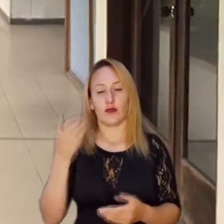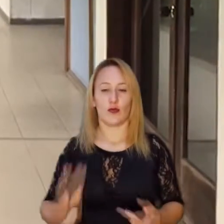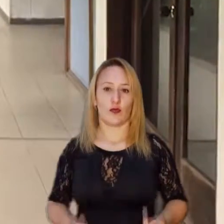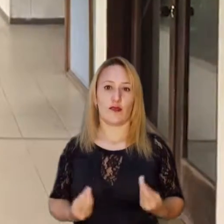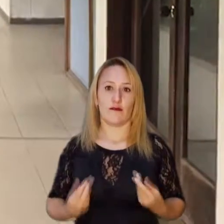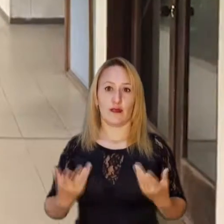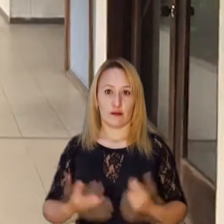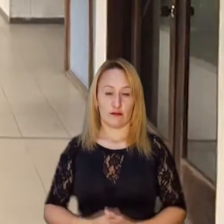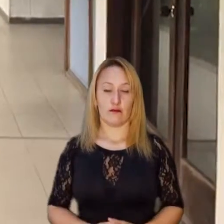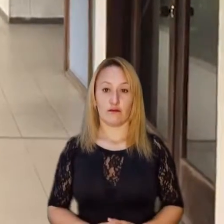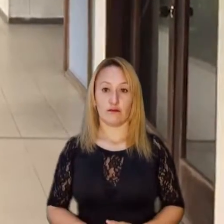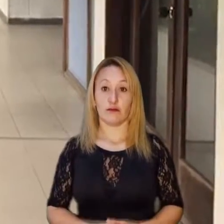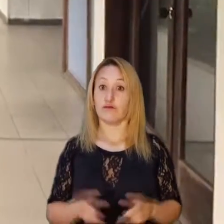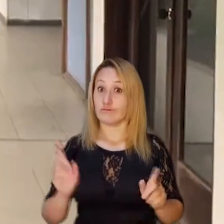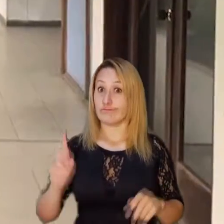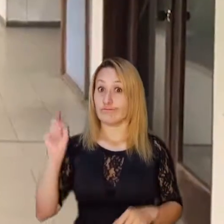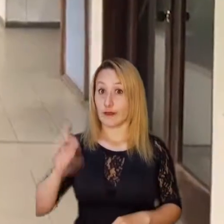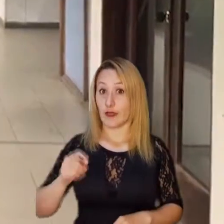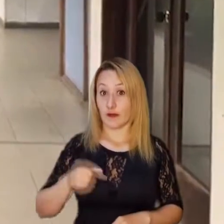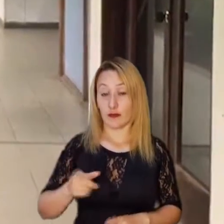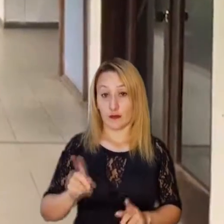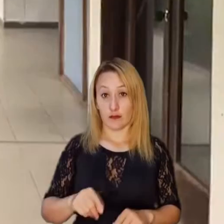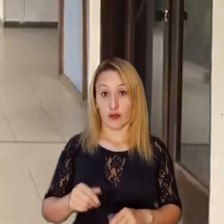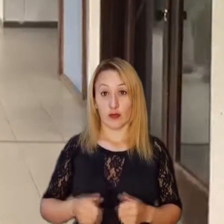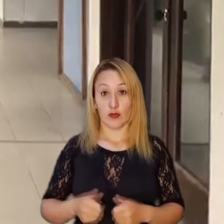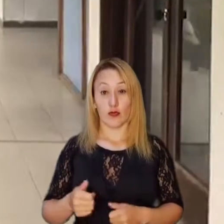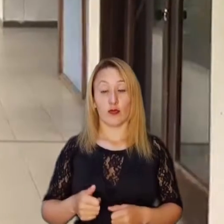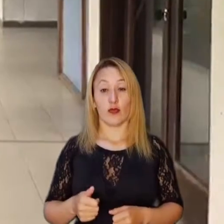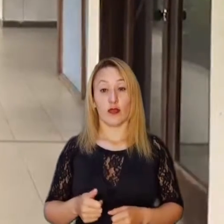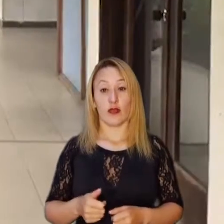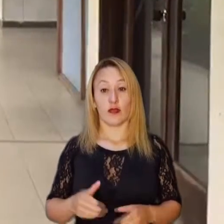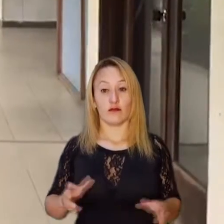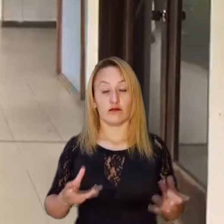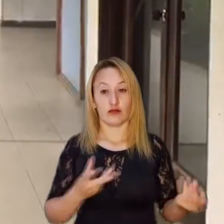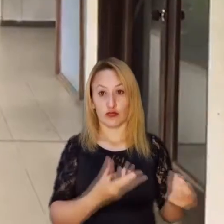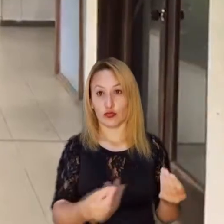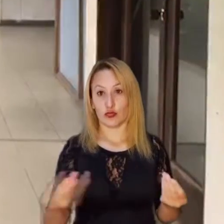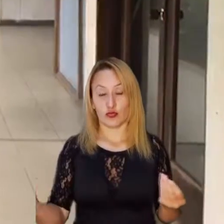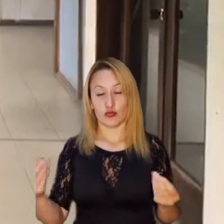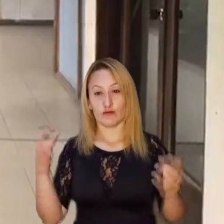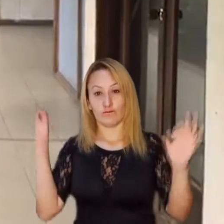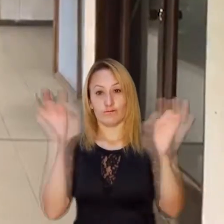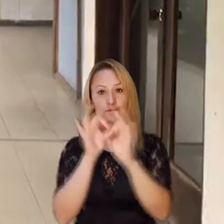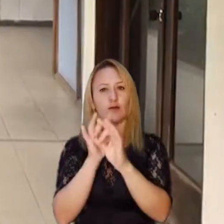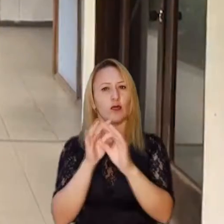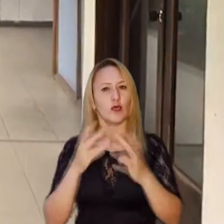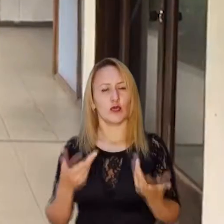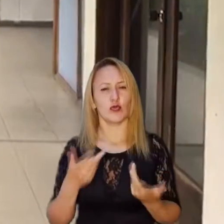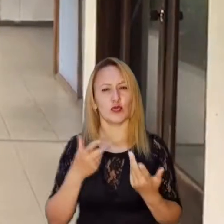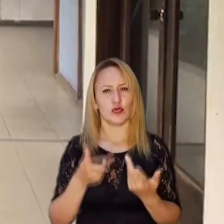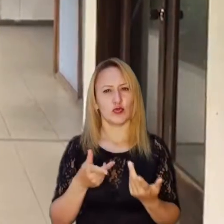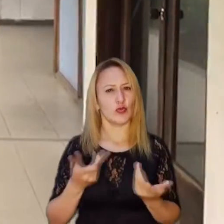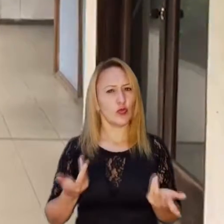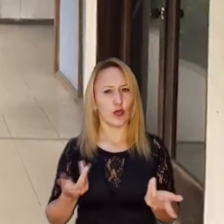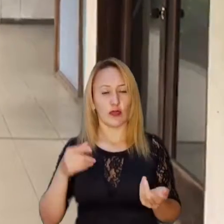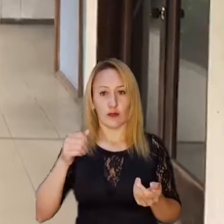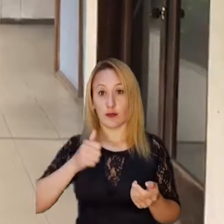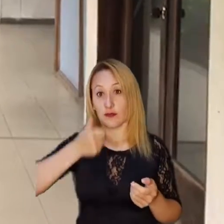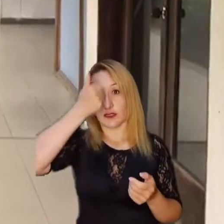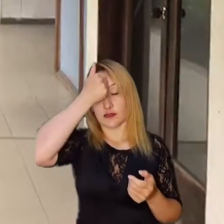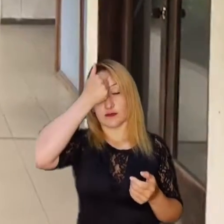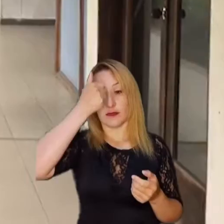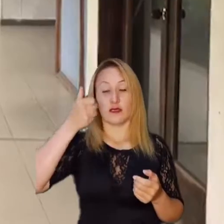respeto y merecen inversión de recursos para tener un mejor vivir. Pero hay que también tener en cuenta la población